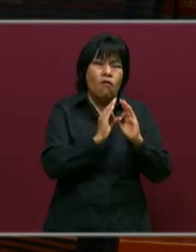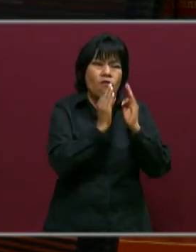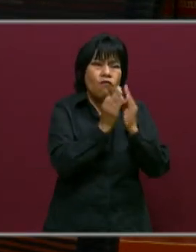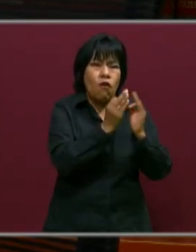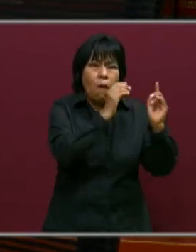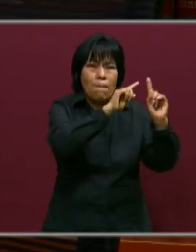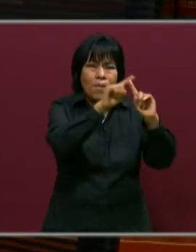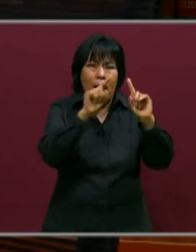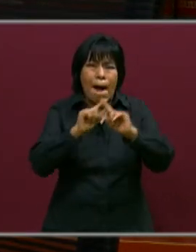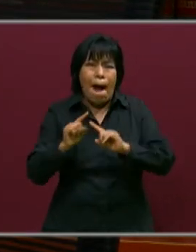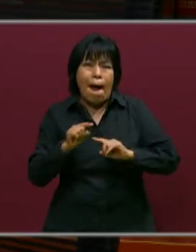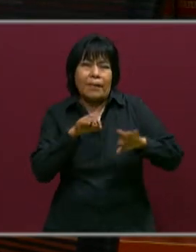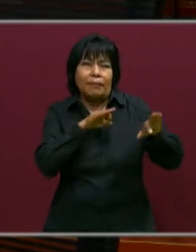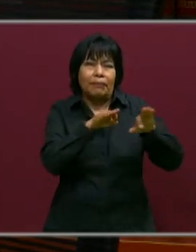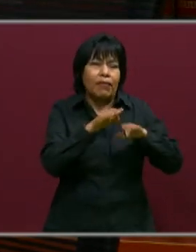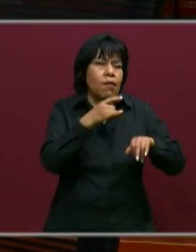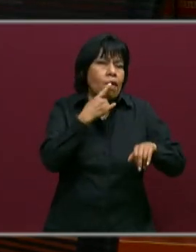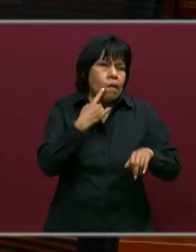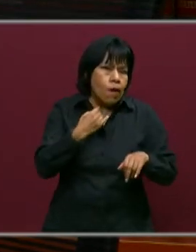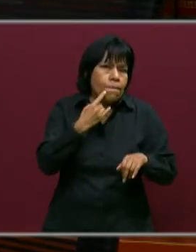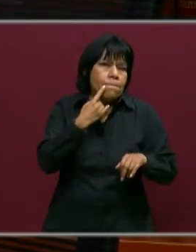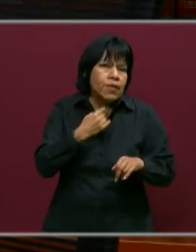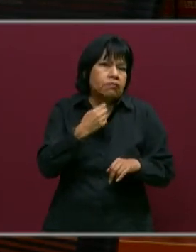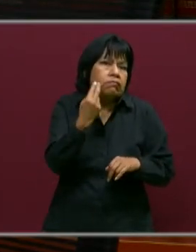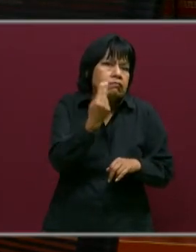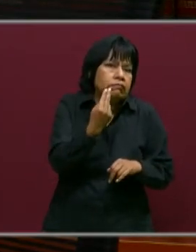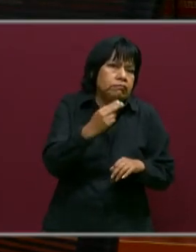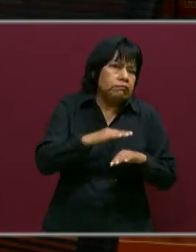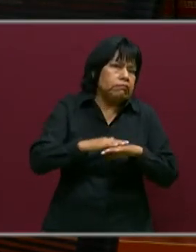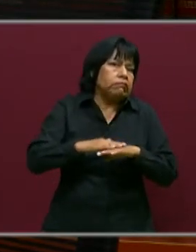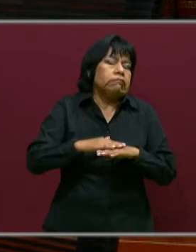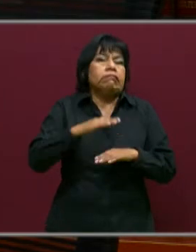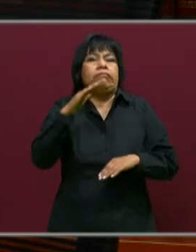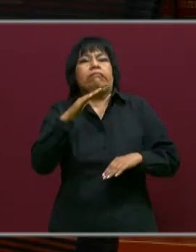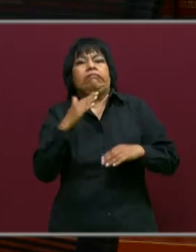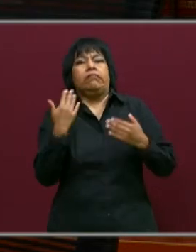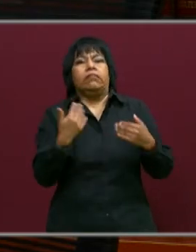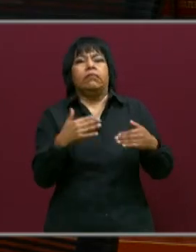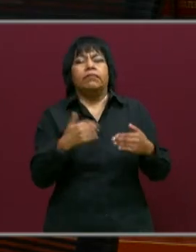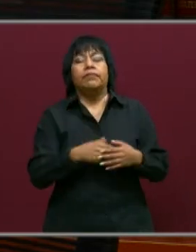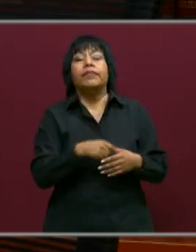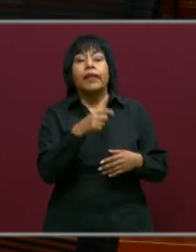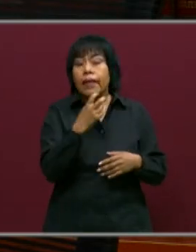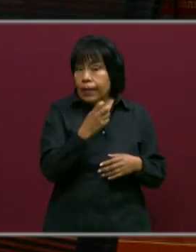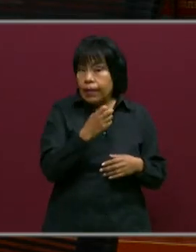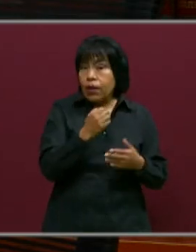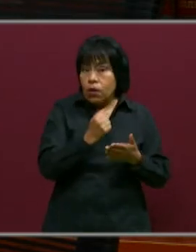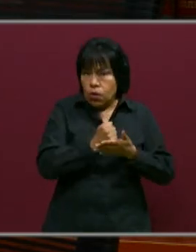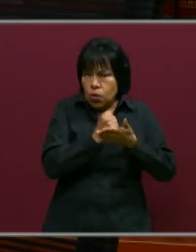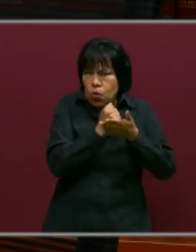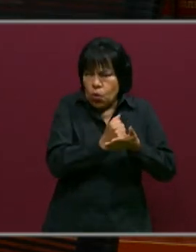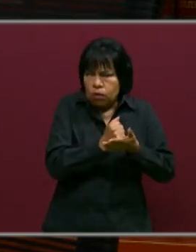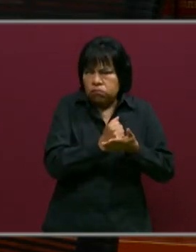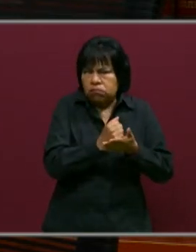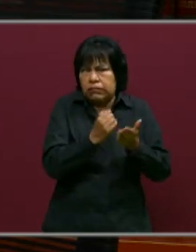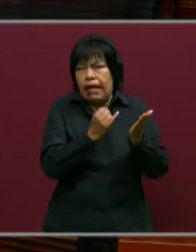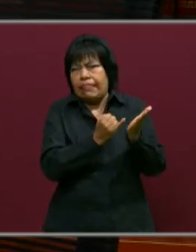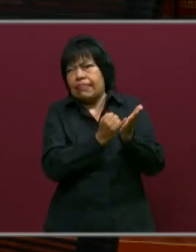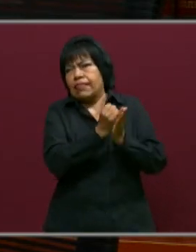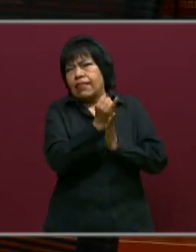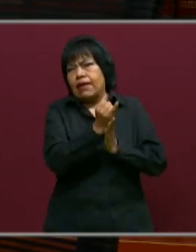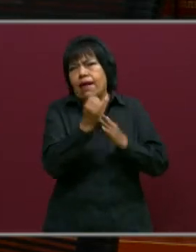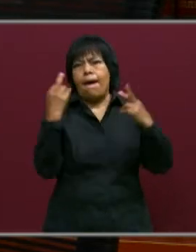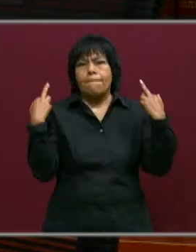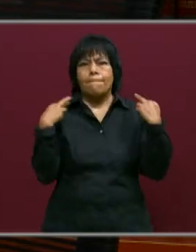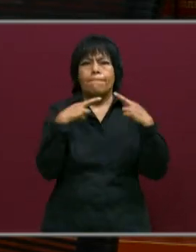con nuestros alumnos que más que lo necesiten, ¿no? Y bueno, también esto nos va a ayudar a tomar decisiones como